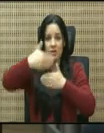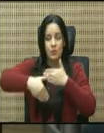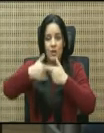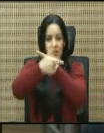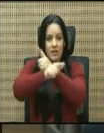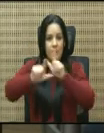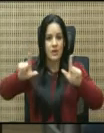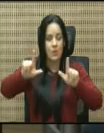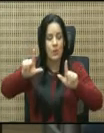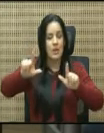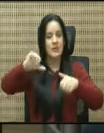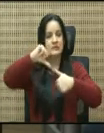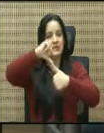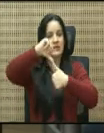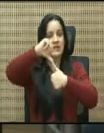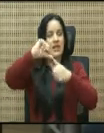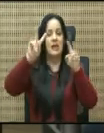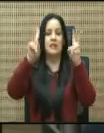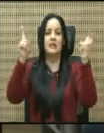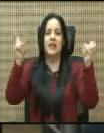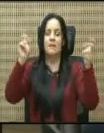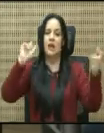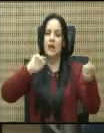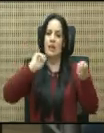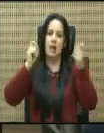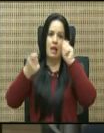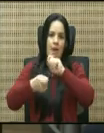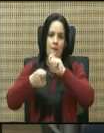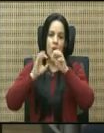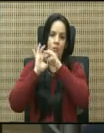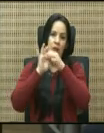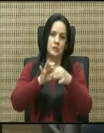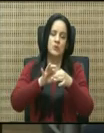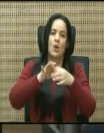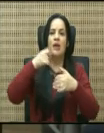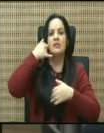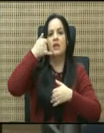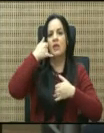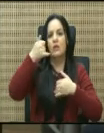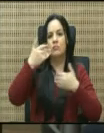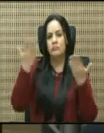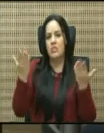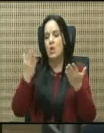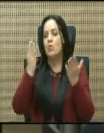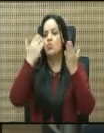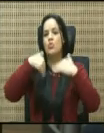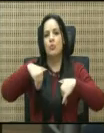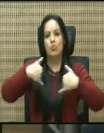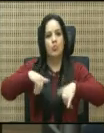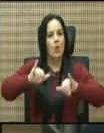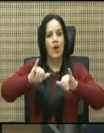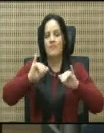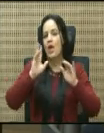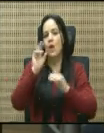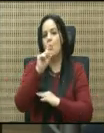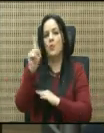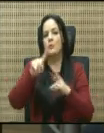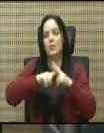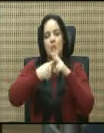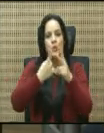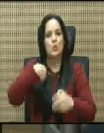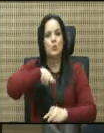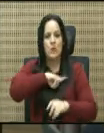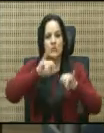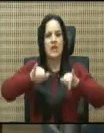Centroamérica el tema de la transición en telecomunicaciones, ni siquiera hemos comenzado. Así que estaremos pendientes. Gracias. Gracias.